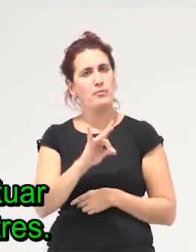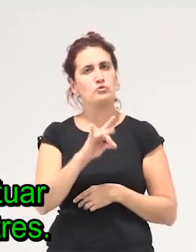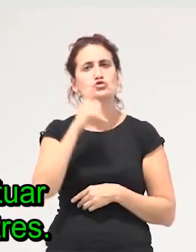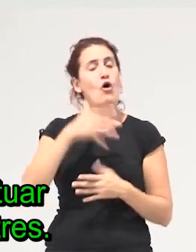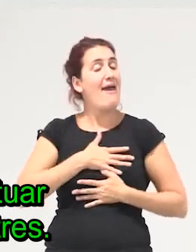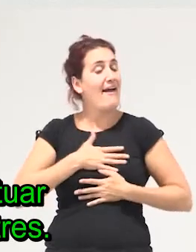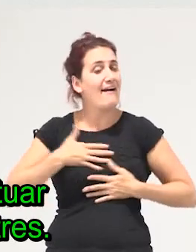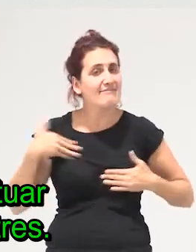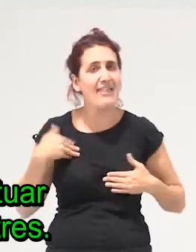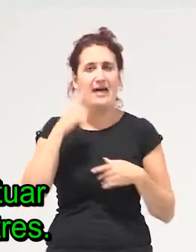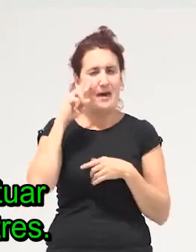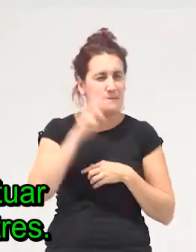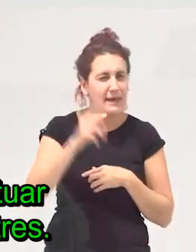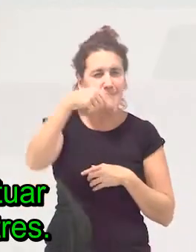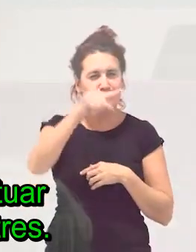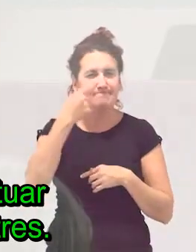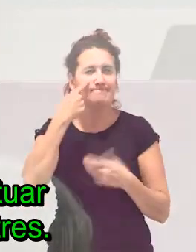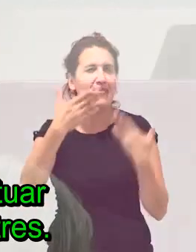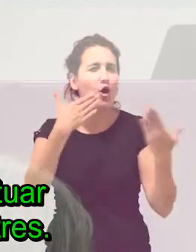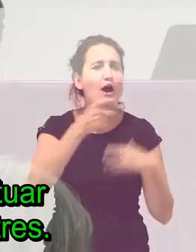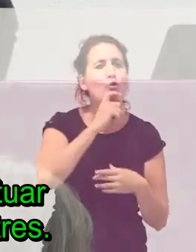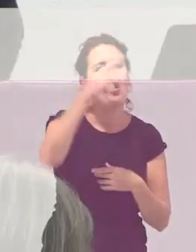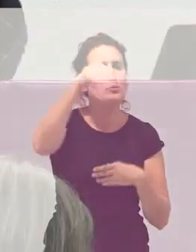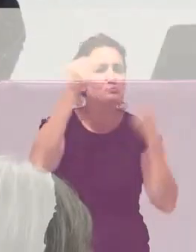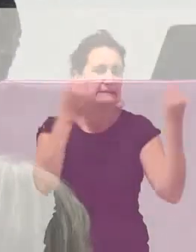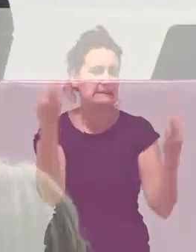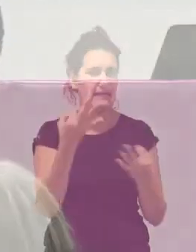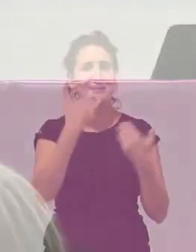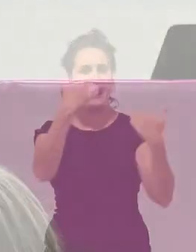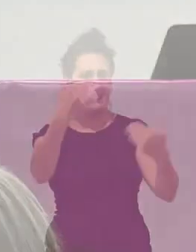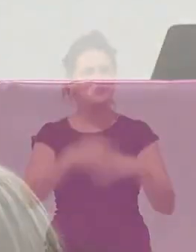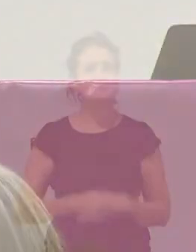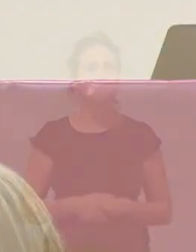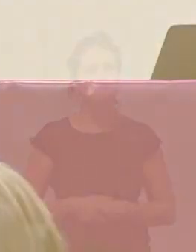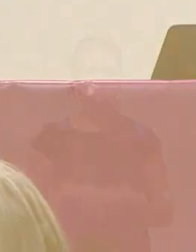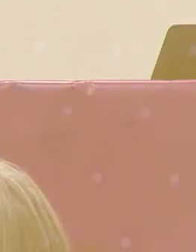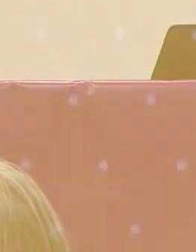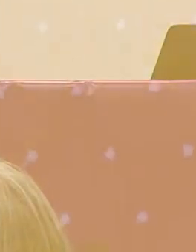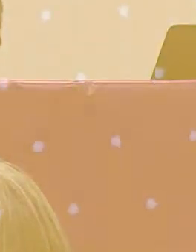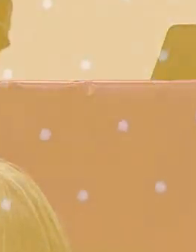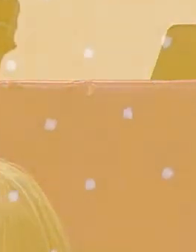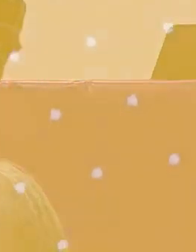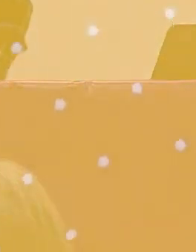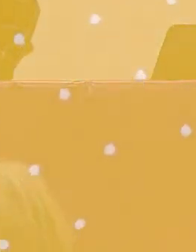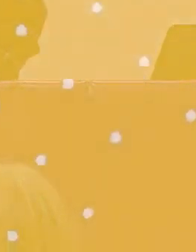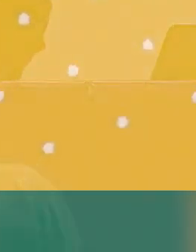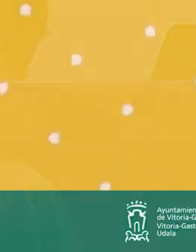interactuar y ver por dónde lo veis vosotras y vosotres gracias aplausos